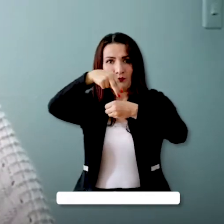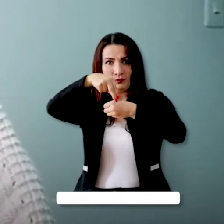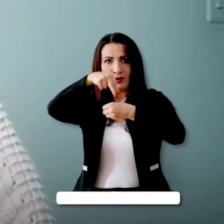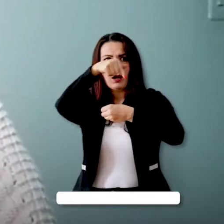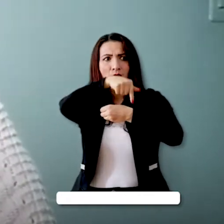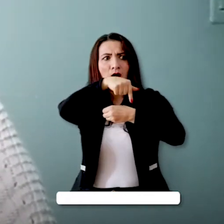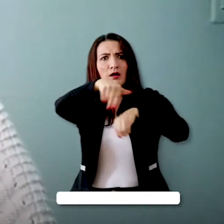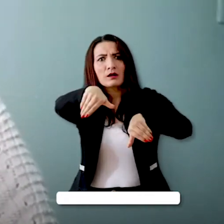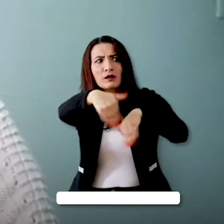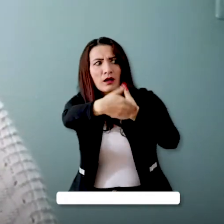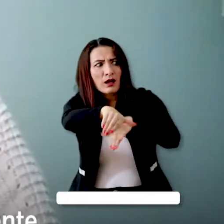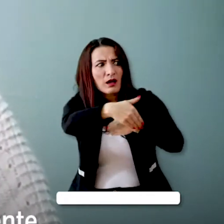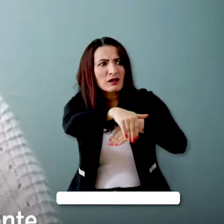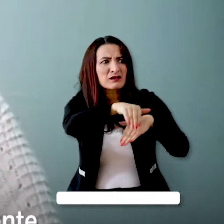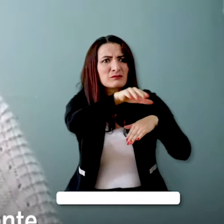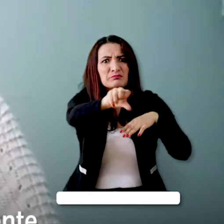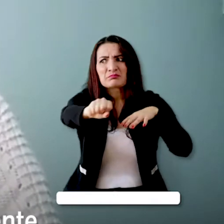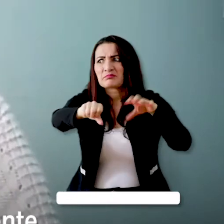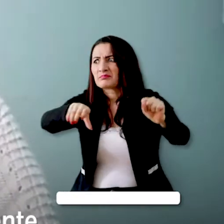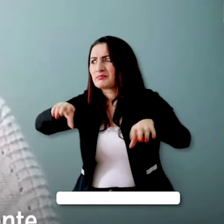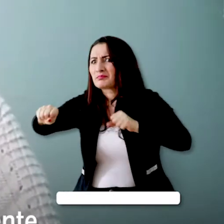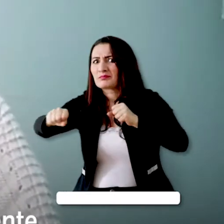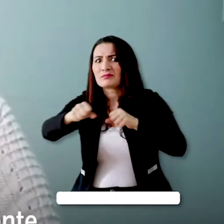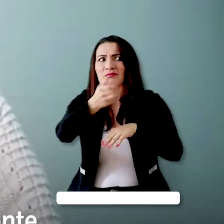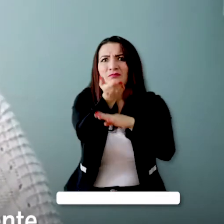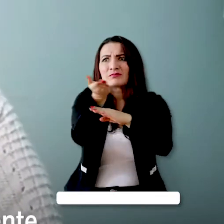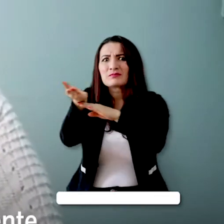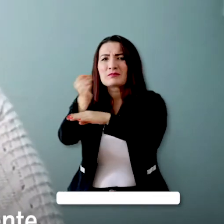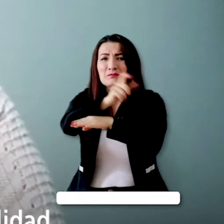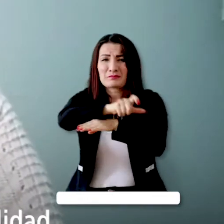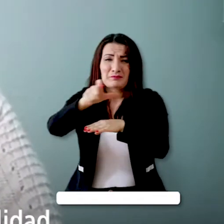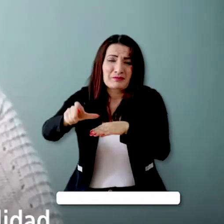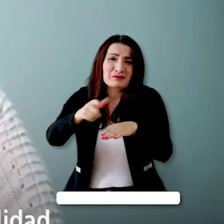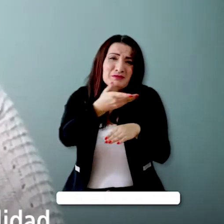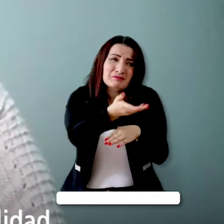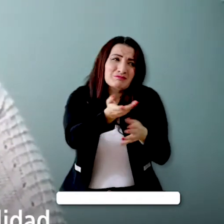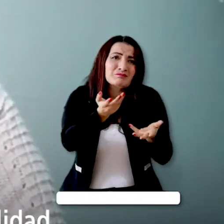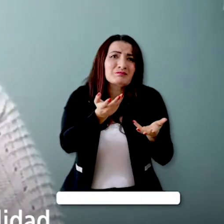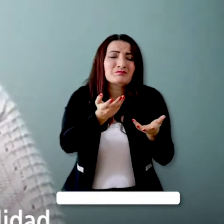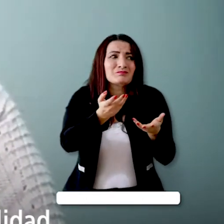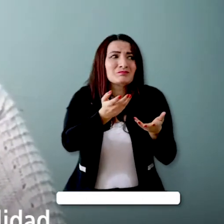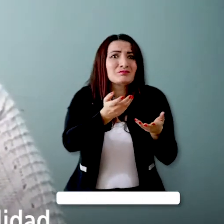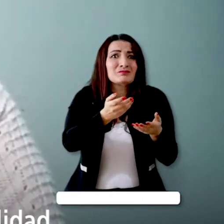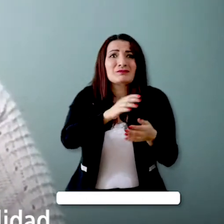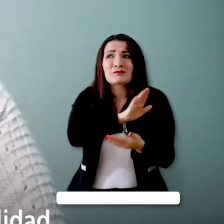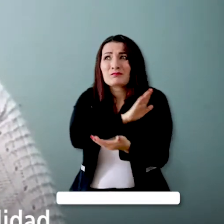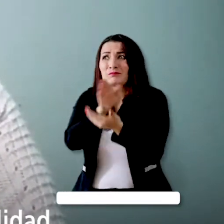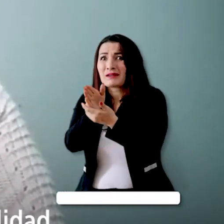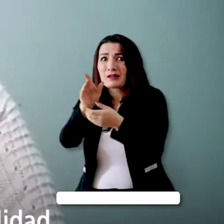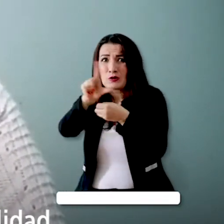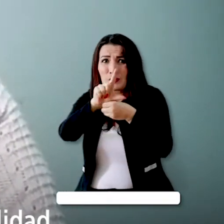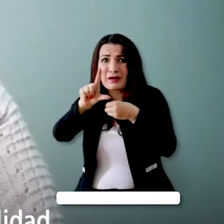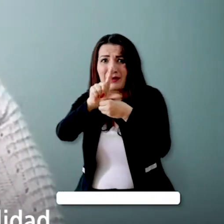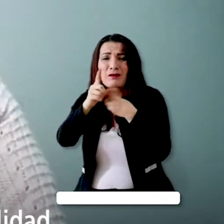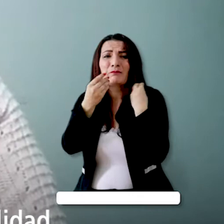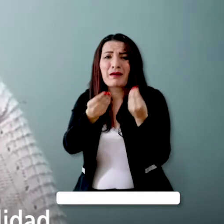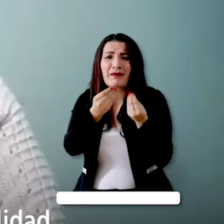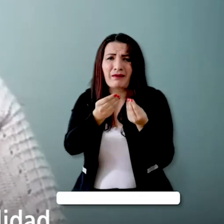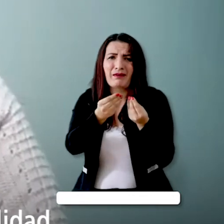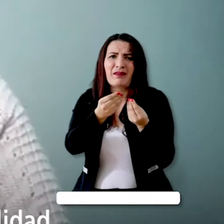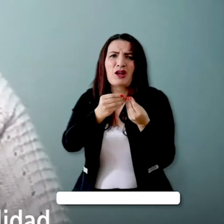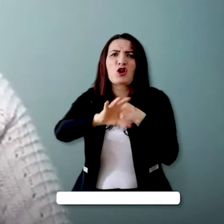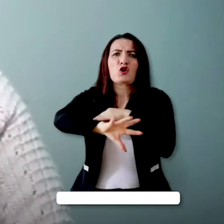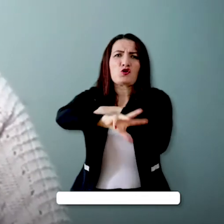los habitantes de calle que han llegado indiscriminadamente y son personas que vienen a la